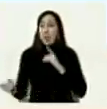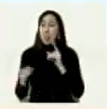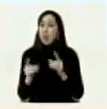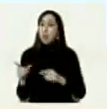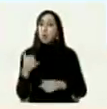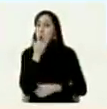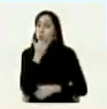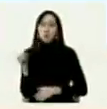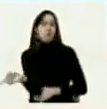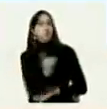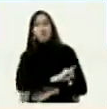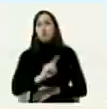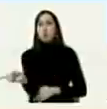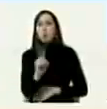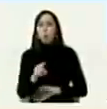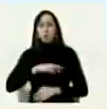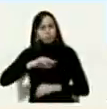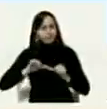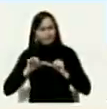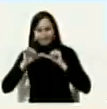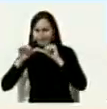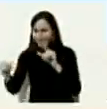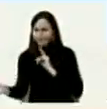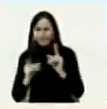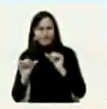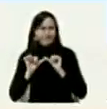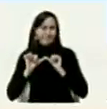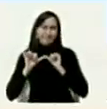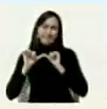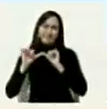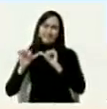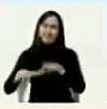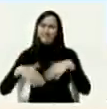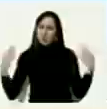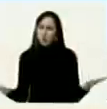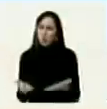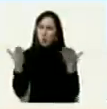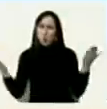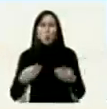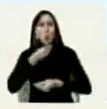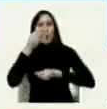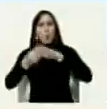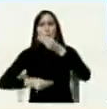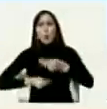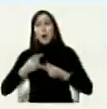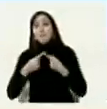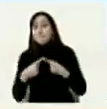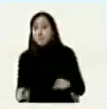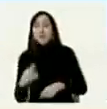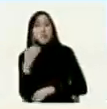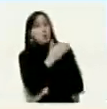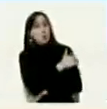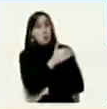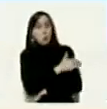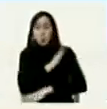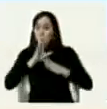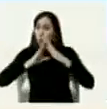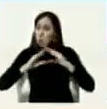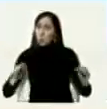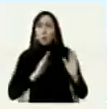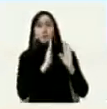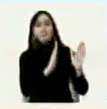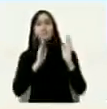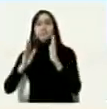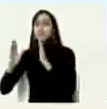los diálogos avanzaron dieron frutos pero la oposición en todas aquellas etapas